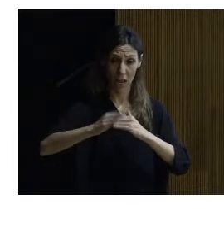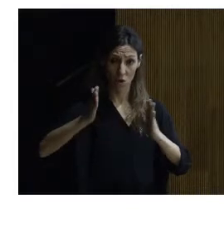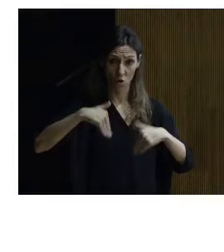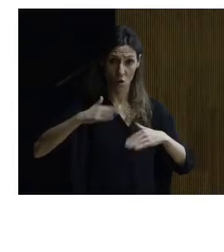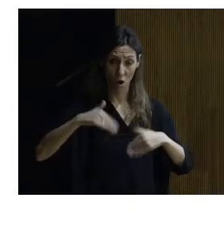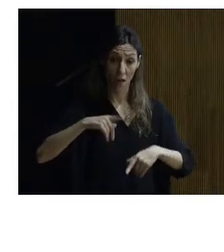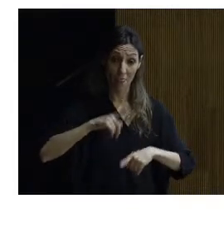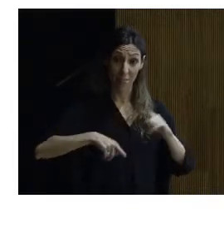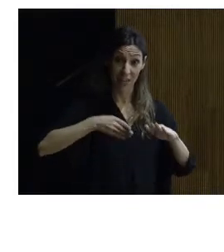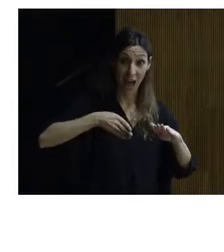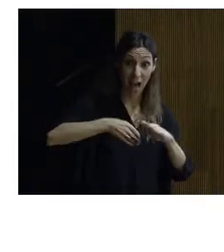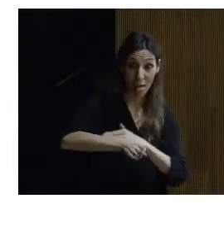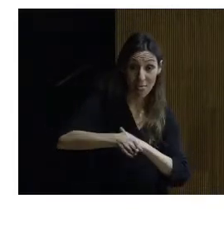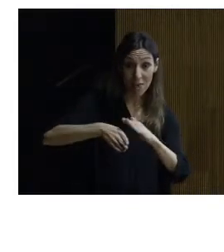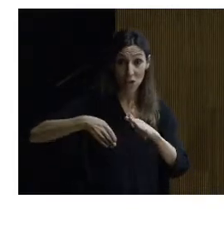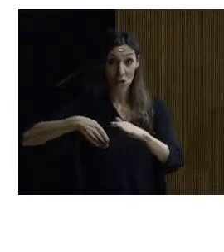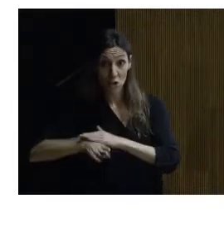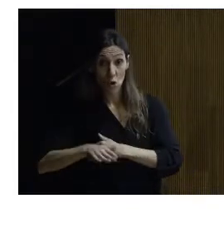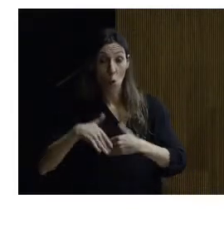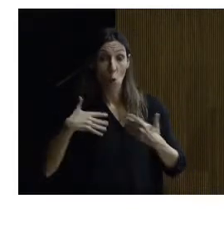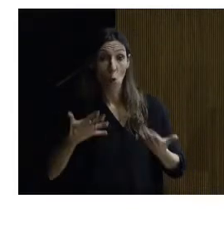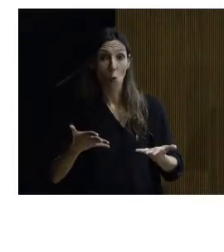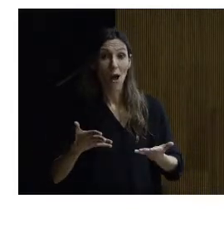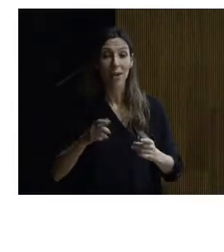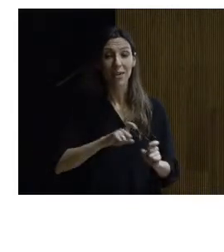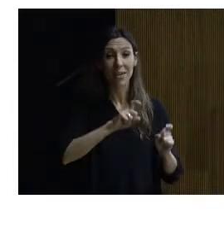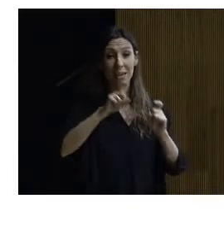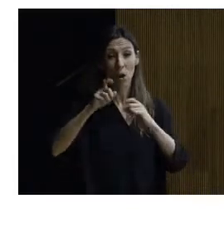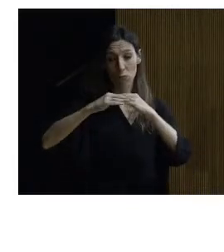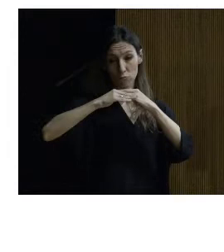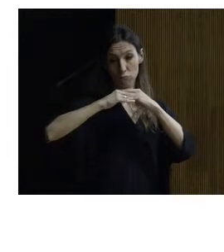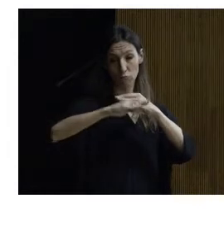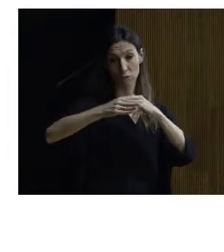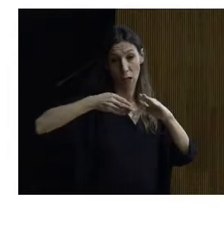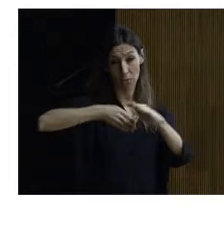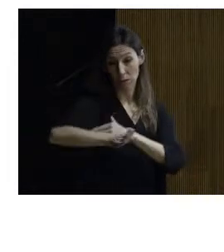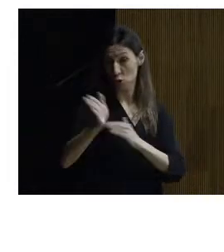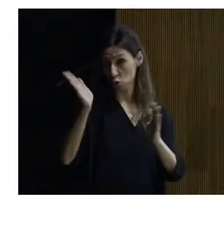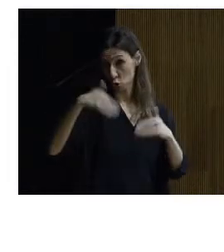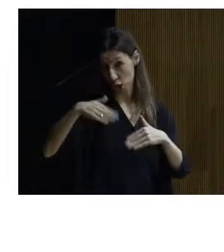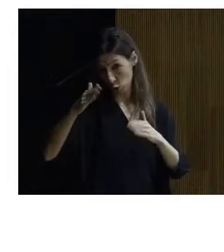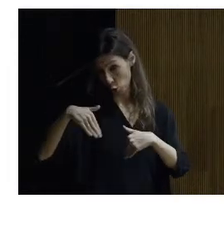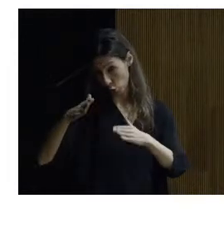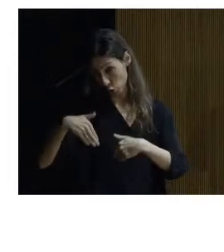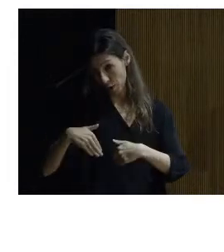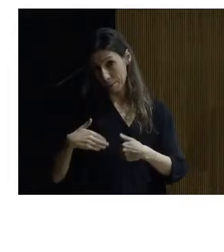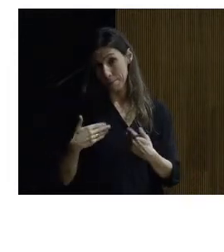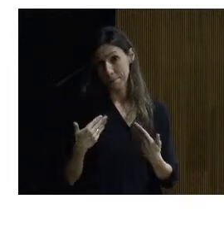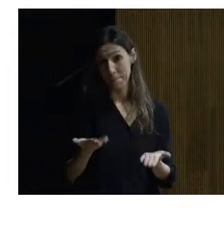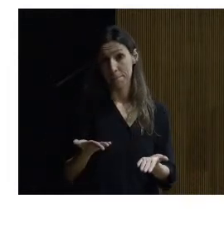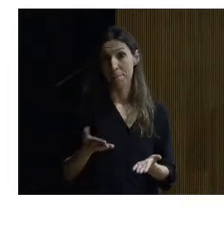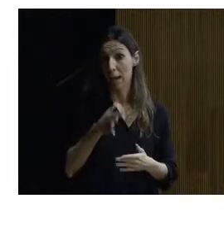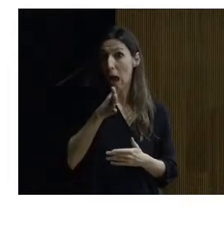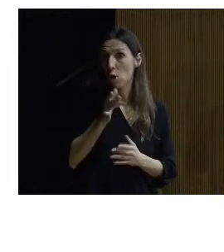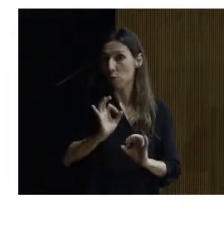por el que entres no tienes ya os digo un recorrido horizontal accesible hoy en este en este